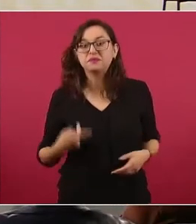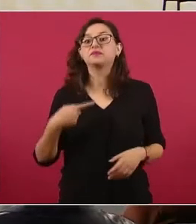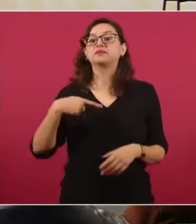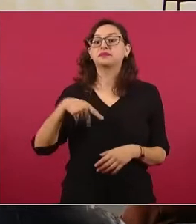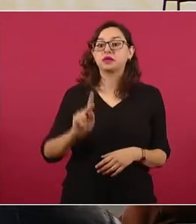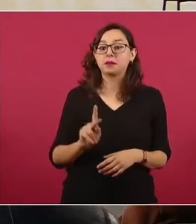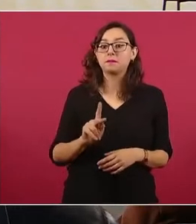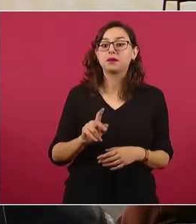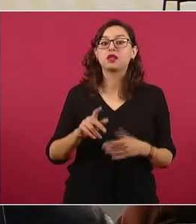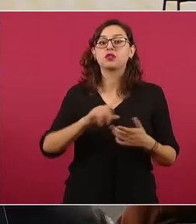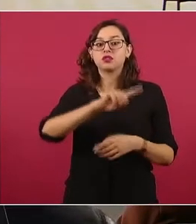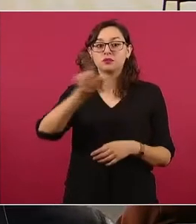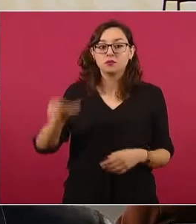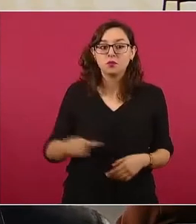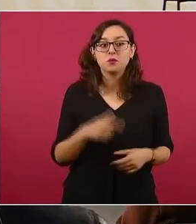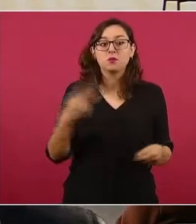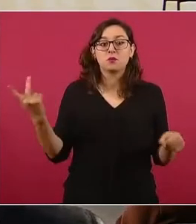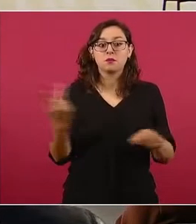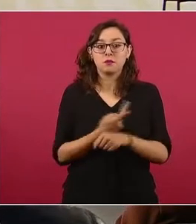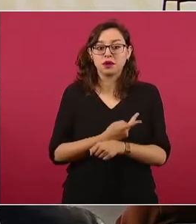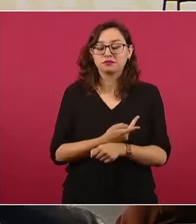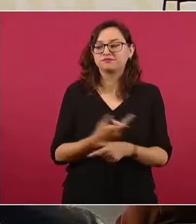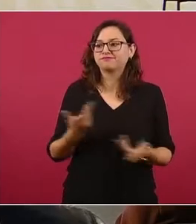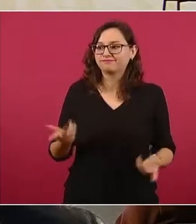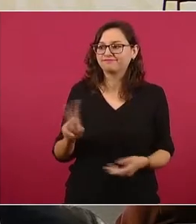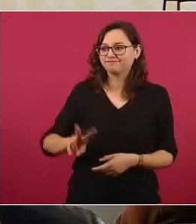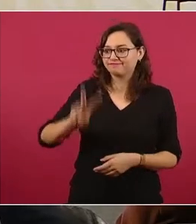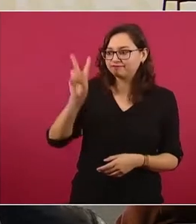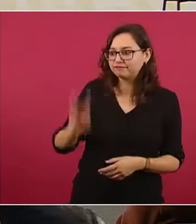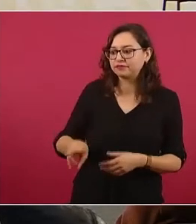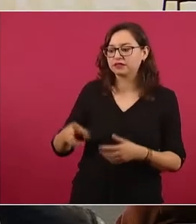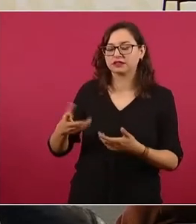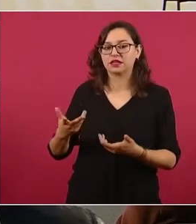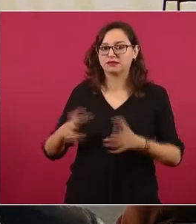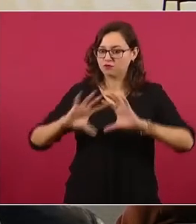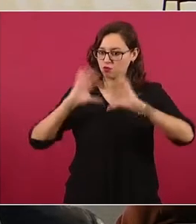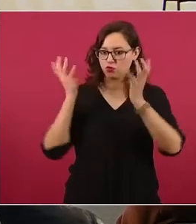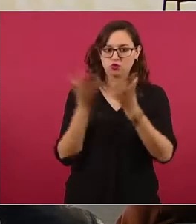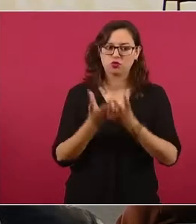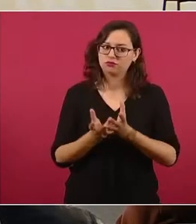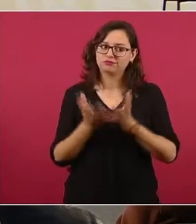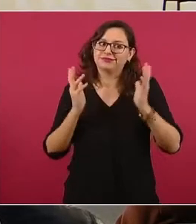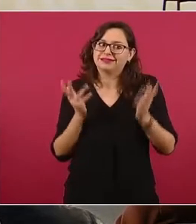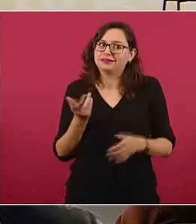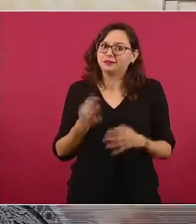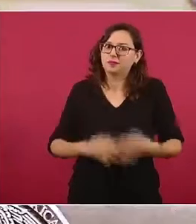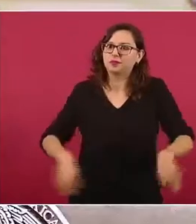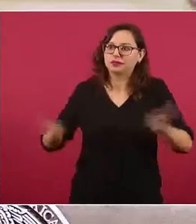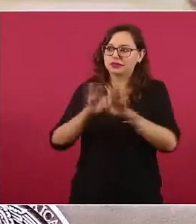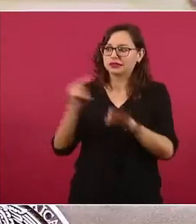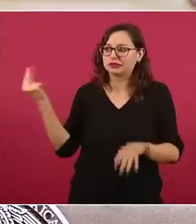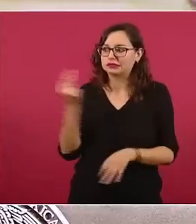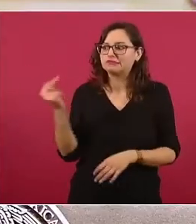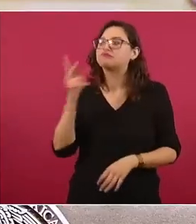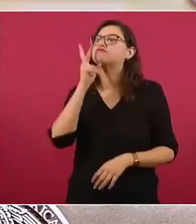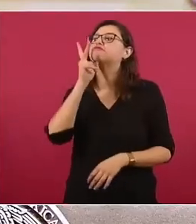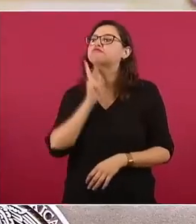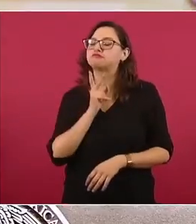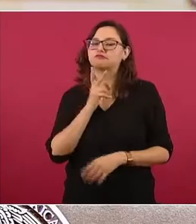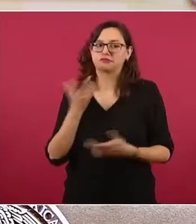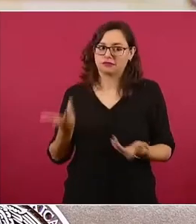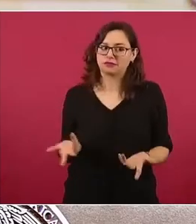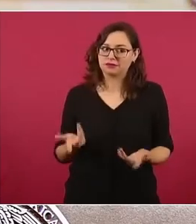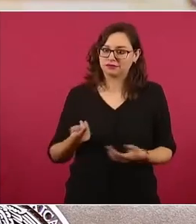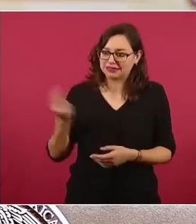autosuficiencia energética. Así que cambiaron de argumento y desvalorizaron la obra con una